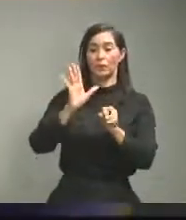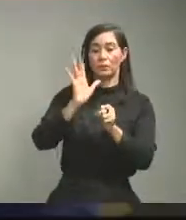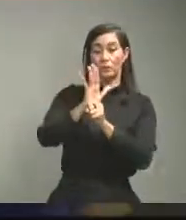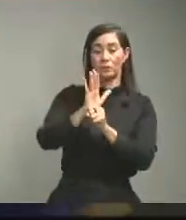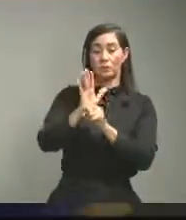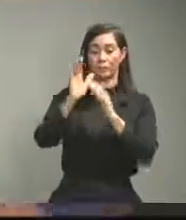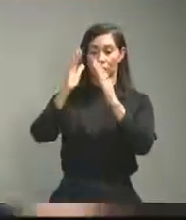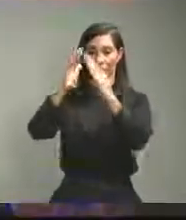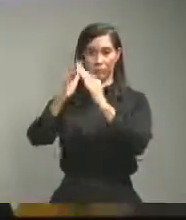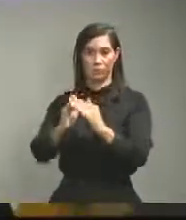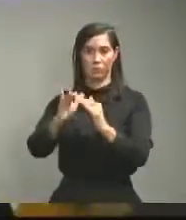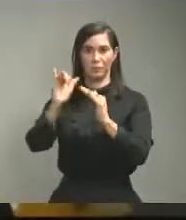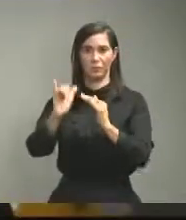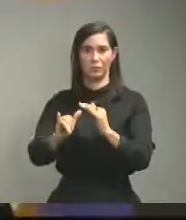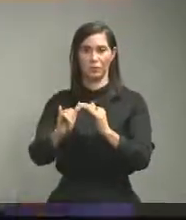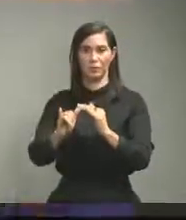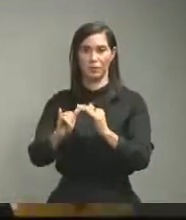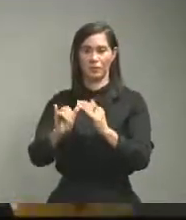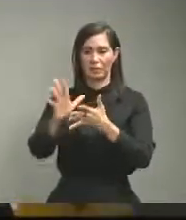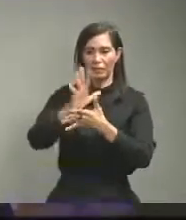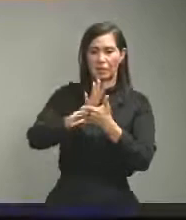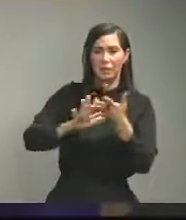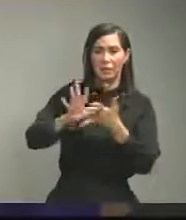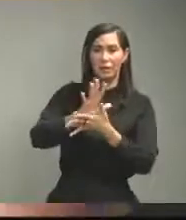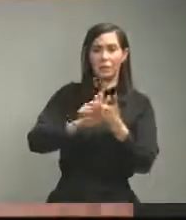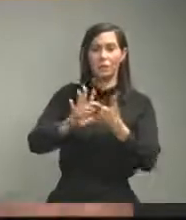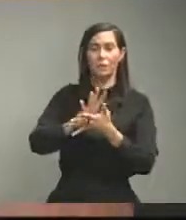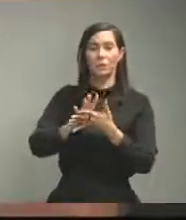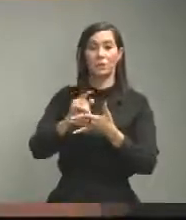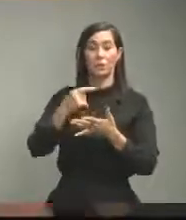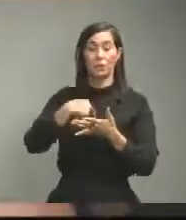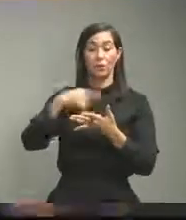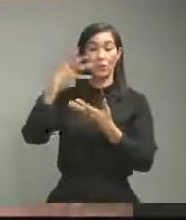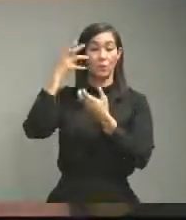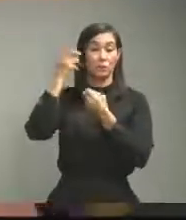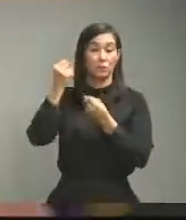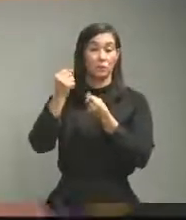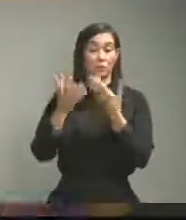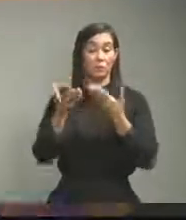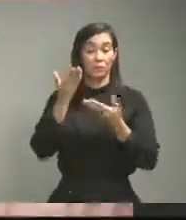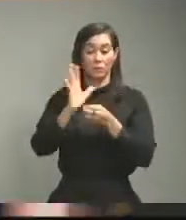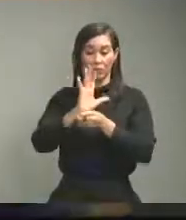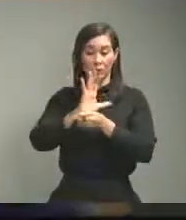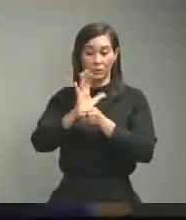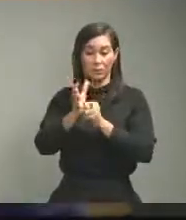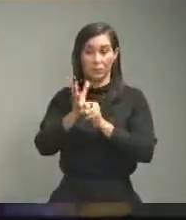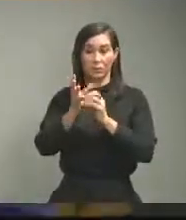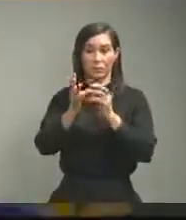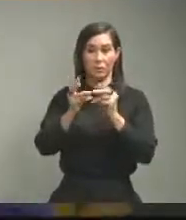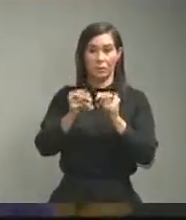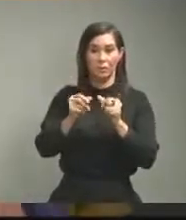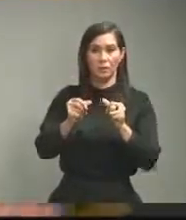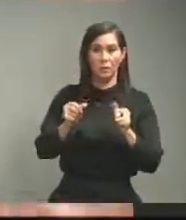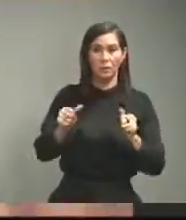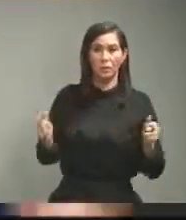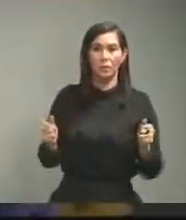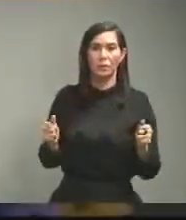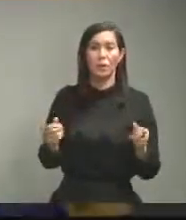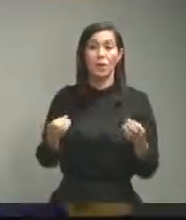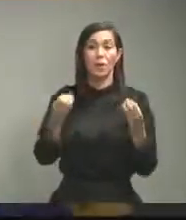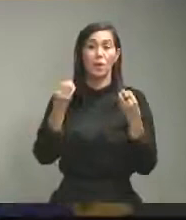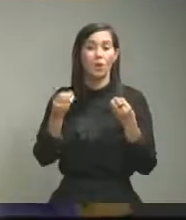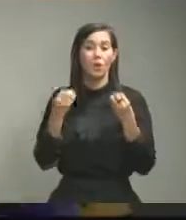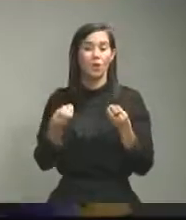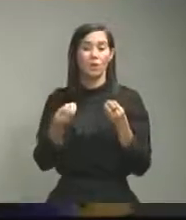situación termina confiamos que va a terminar la pandemia por el país como va a aparecer